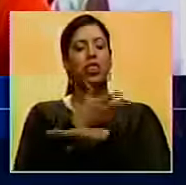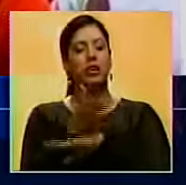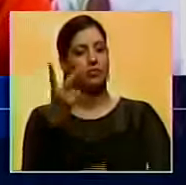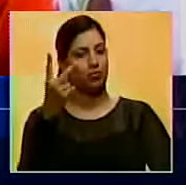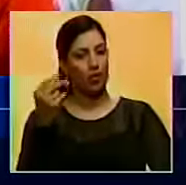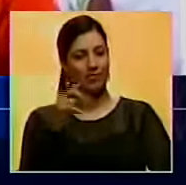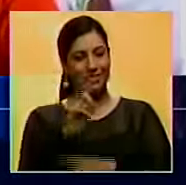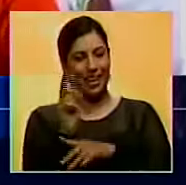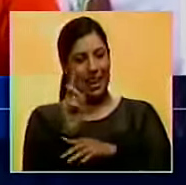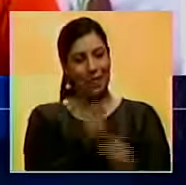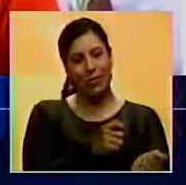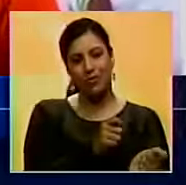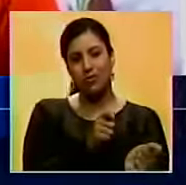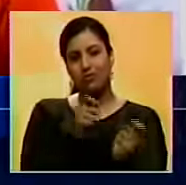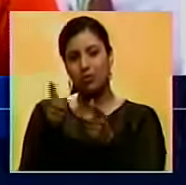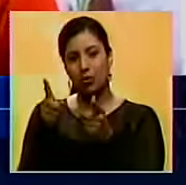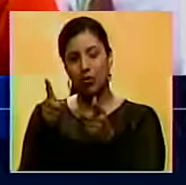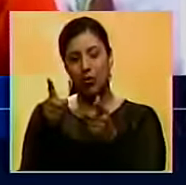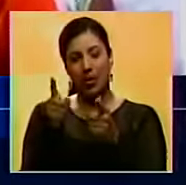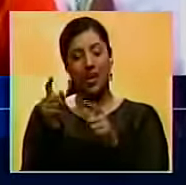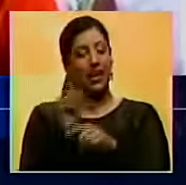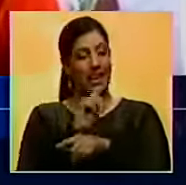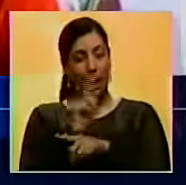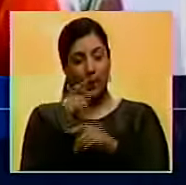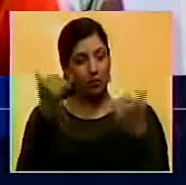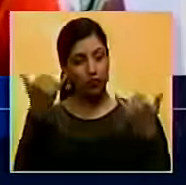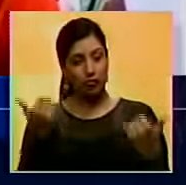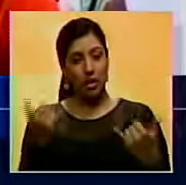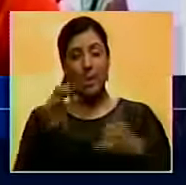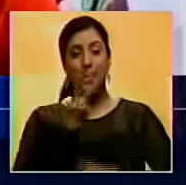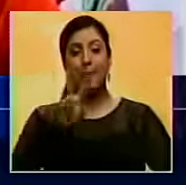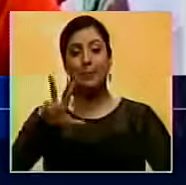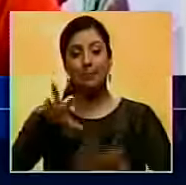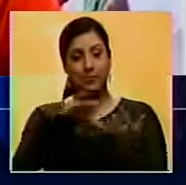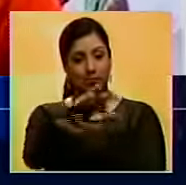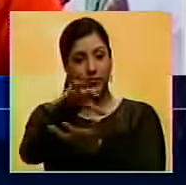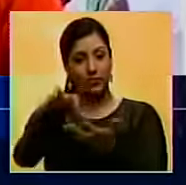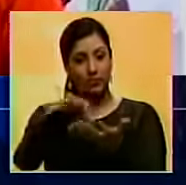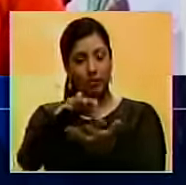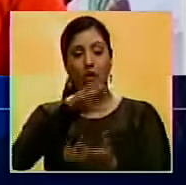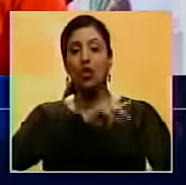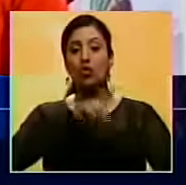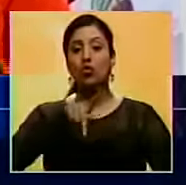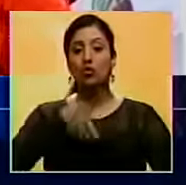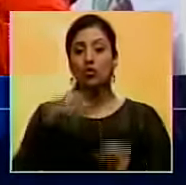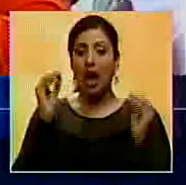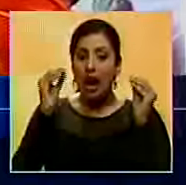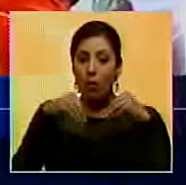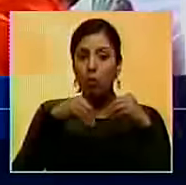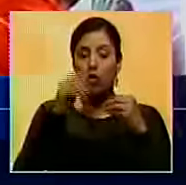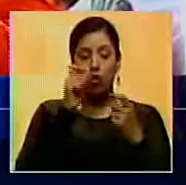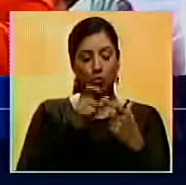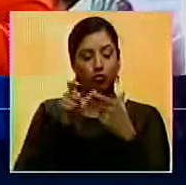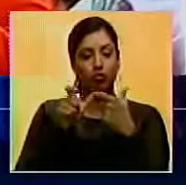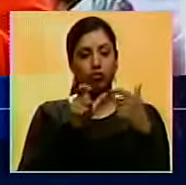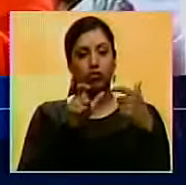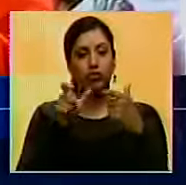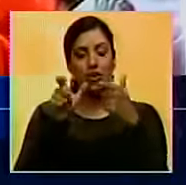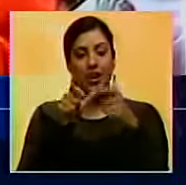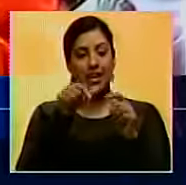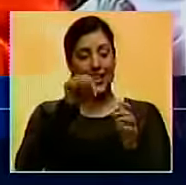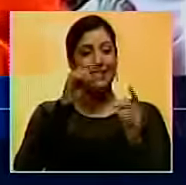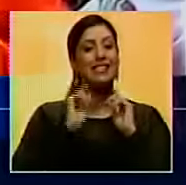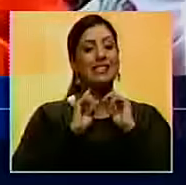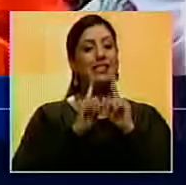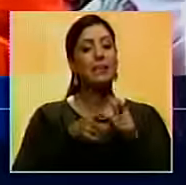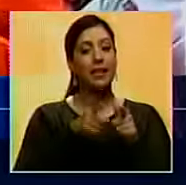que de manera inmediata, de manera inmediata, y que para este 23 de enero nosotros acompañemos a Fabricio Ojeda, desde